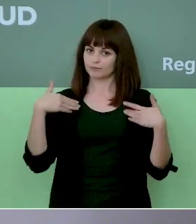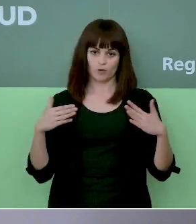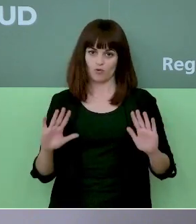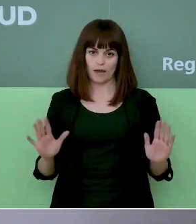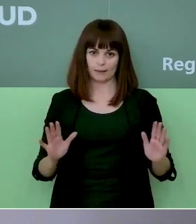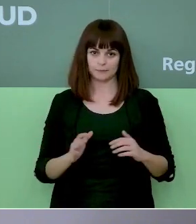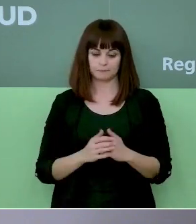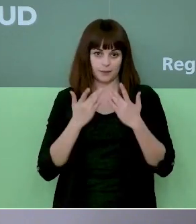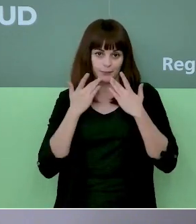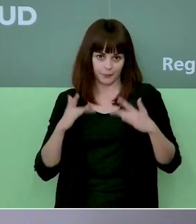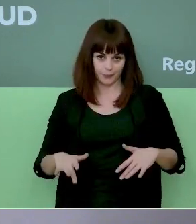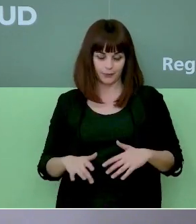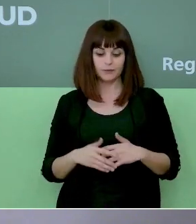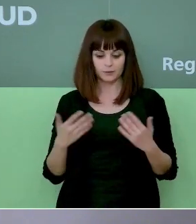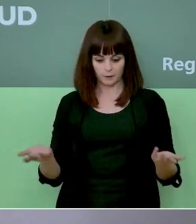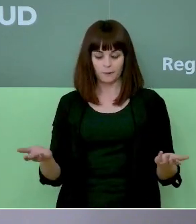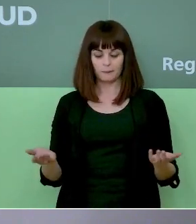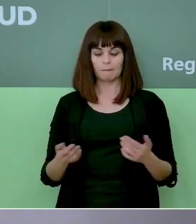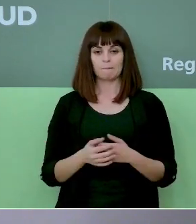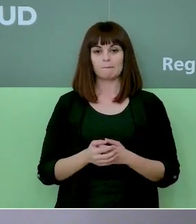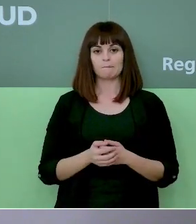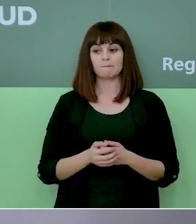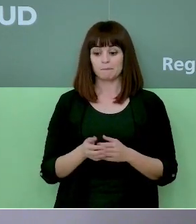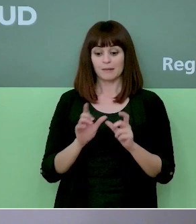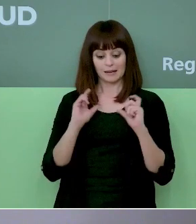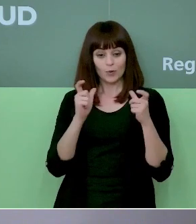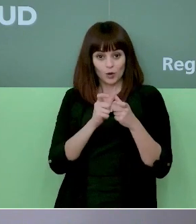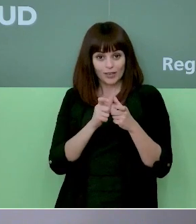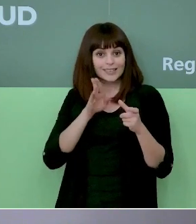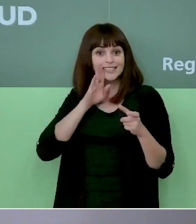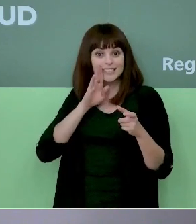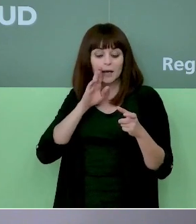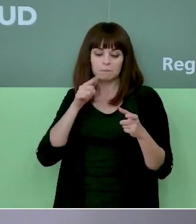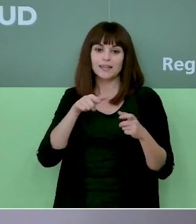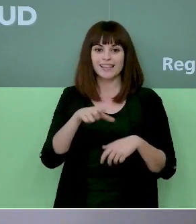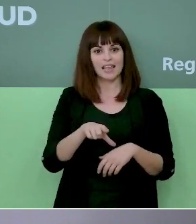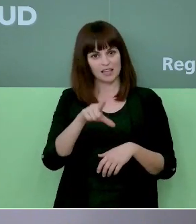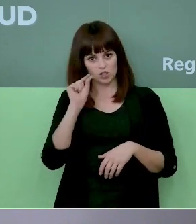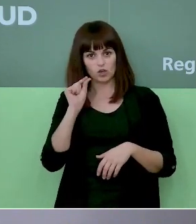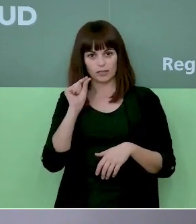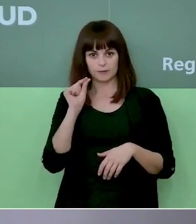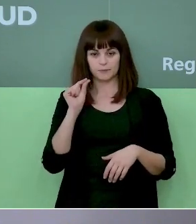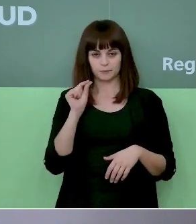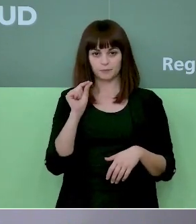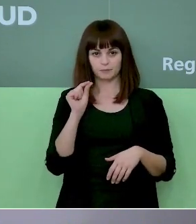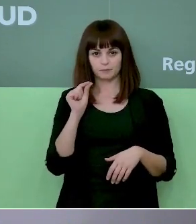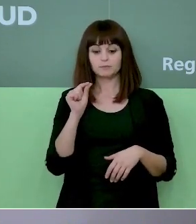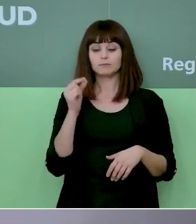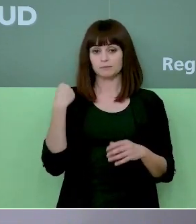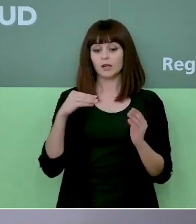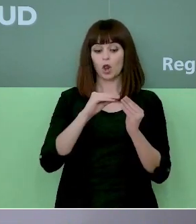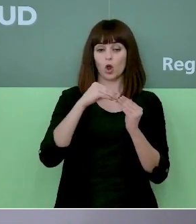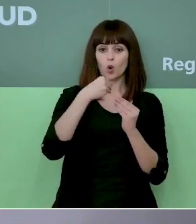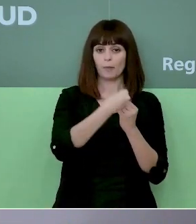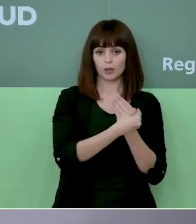En ese sentido, claramente, en esas reuniones se irán tomando las decisiones enmarcados en un documento